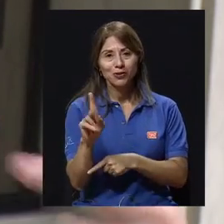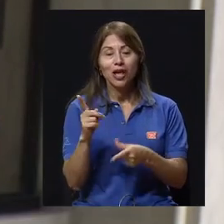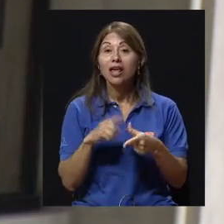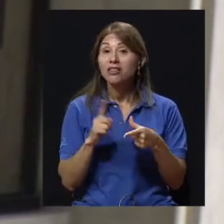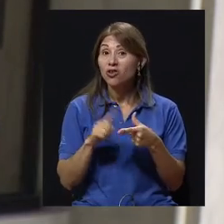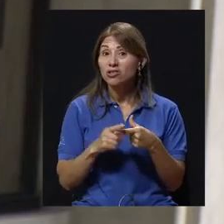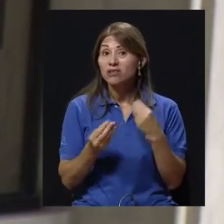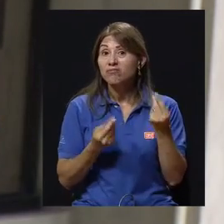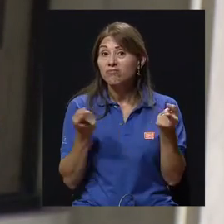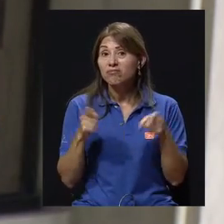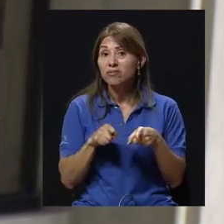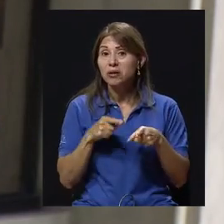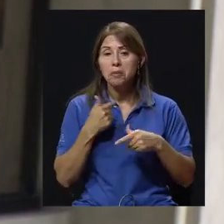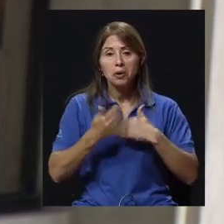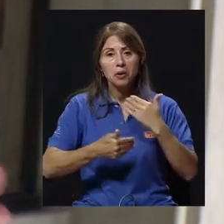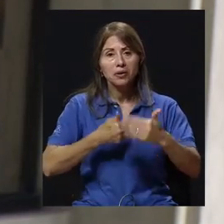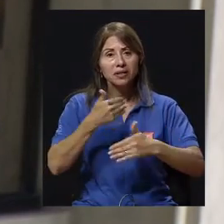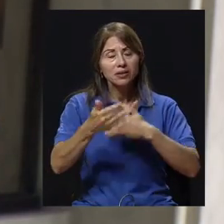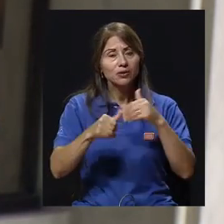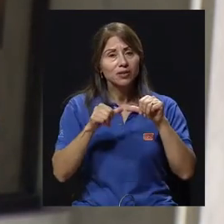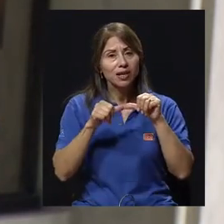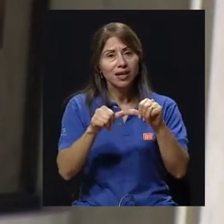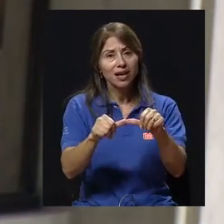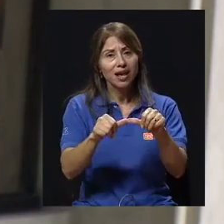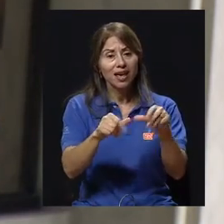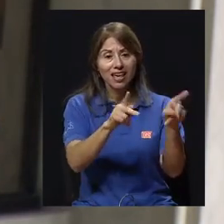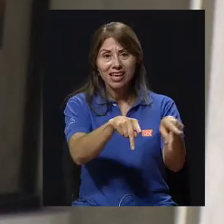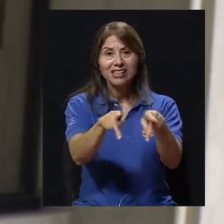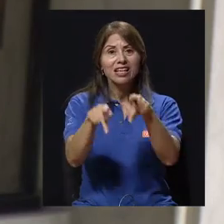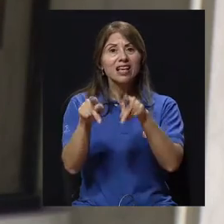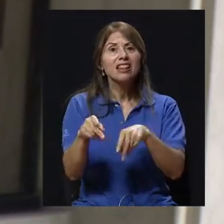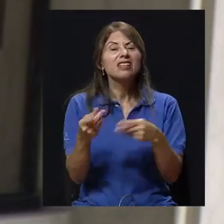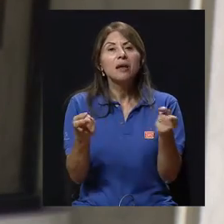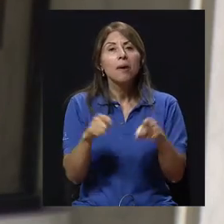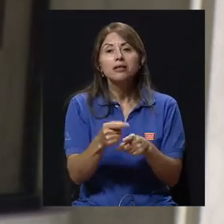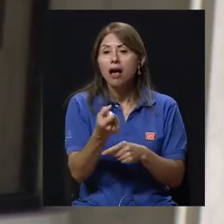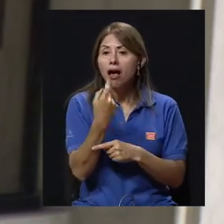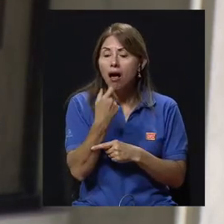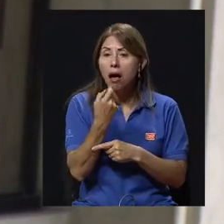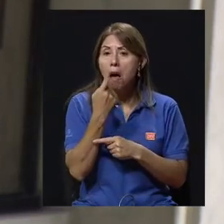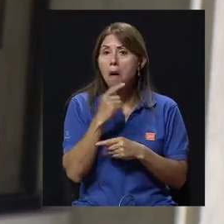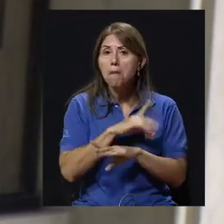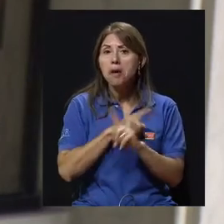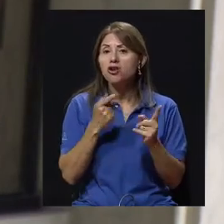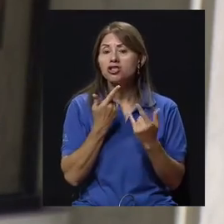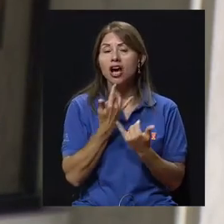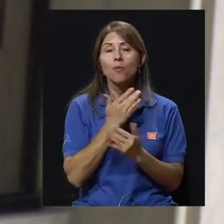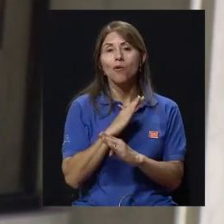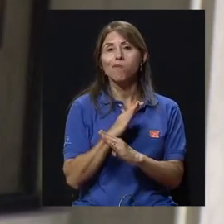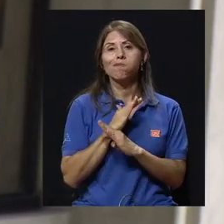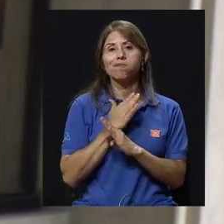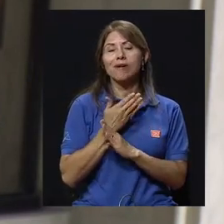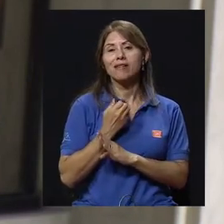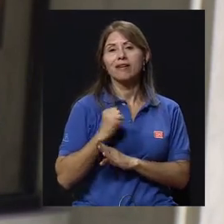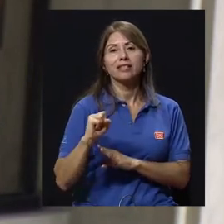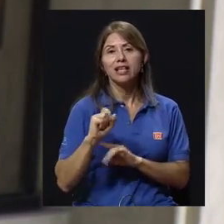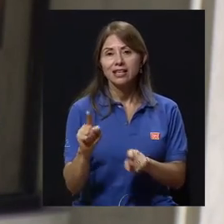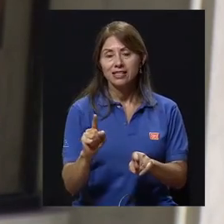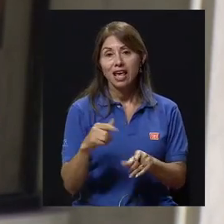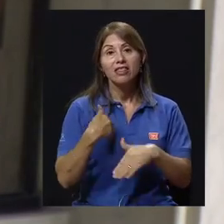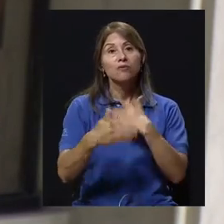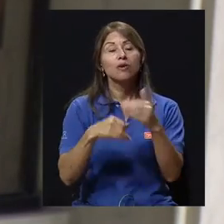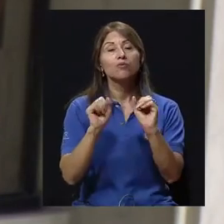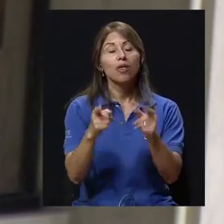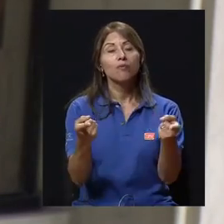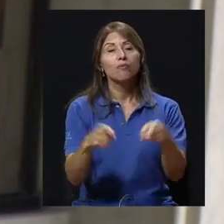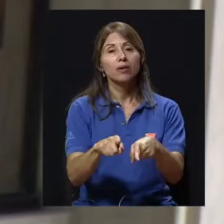el proceso sigue y son gente que hacen resistencia a tratamiento y continúan con la evolución de la enfermedad, sin cirrosis o pueden tener